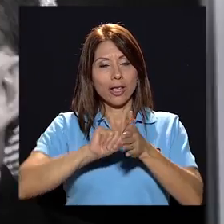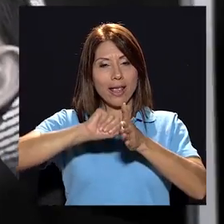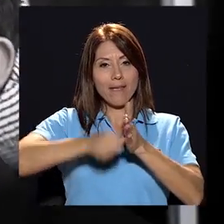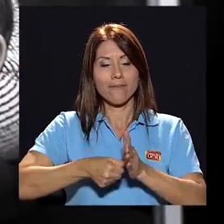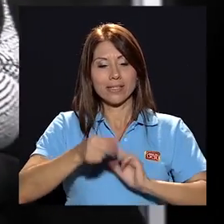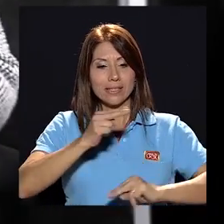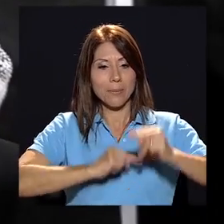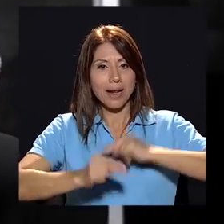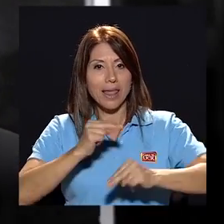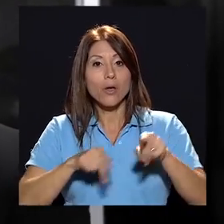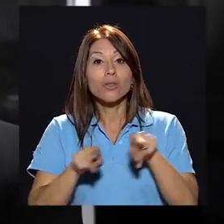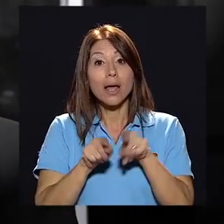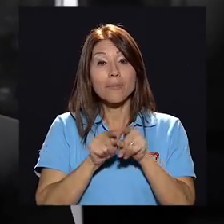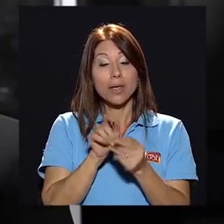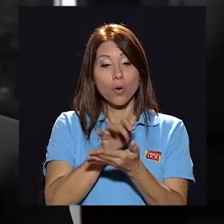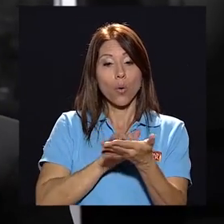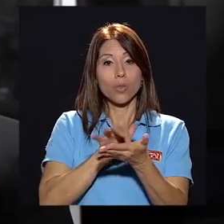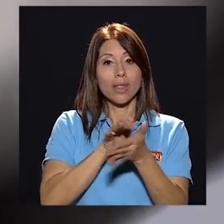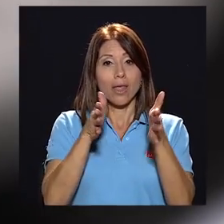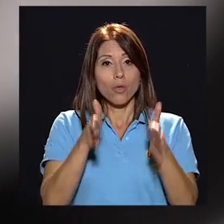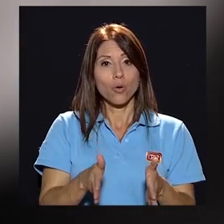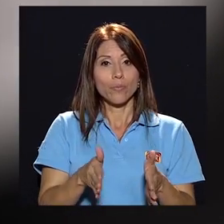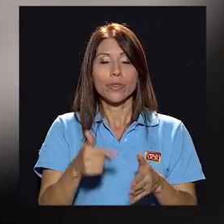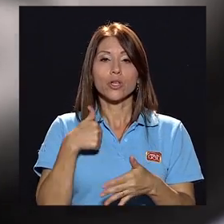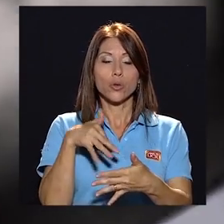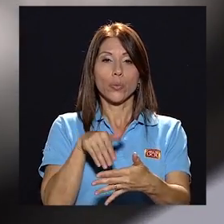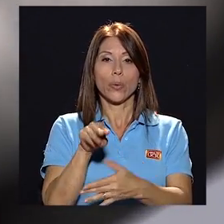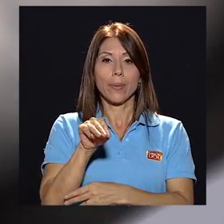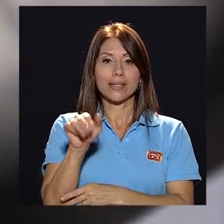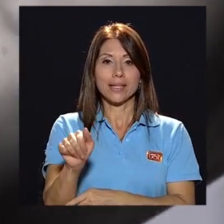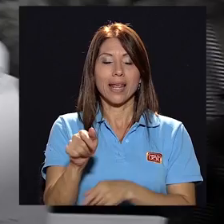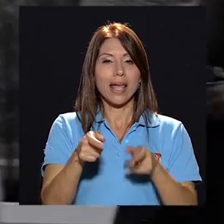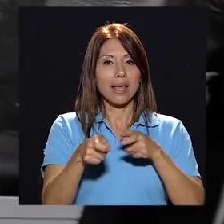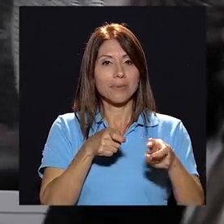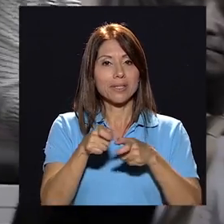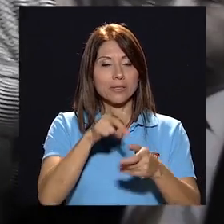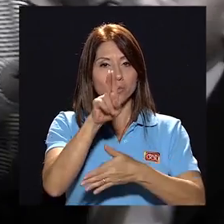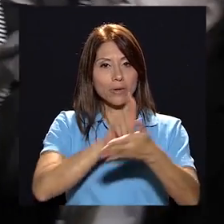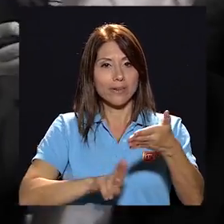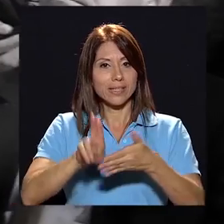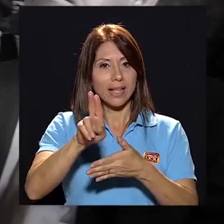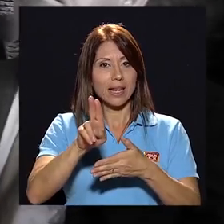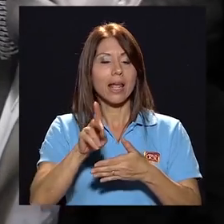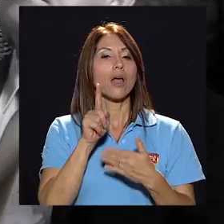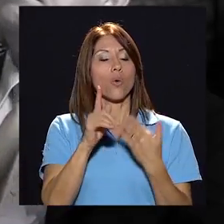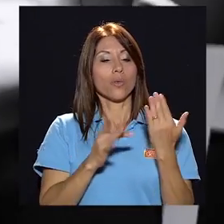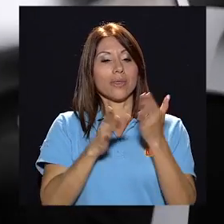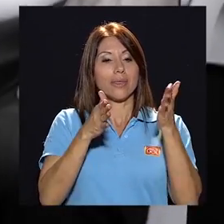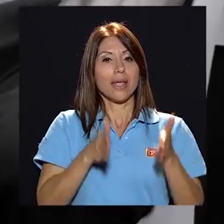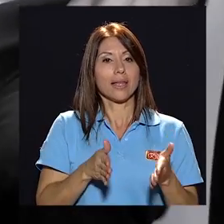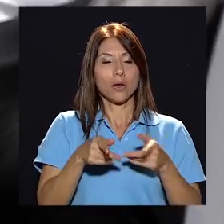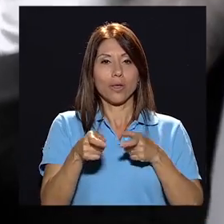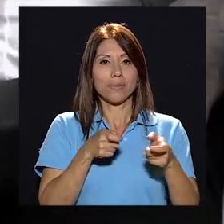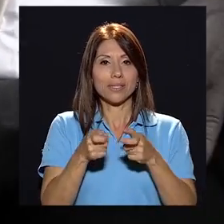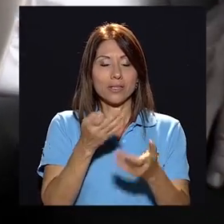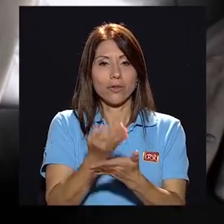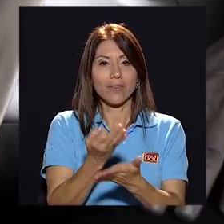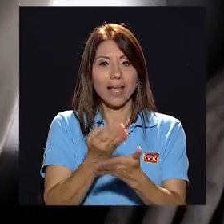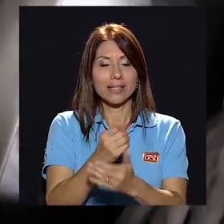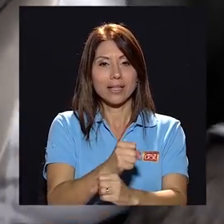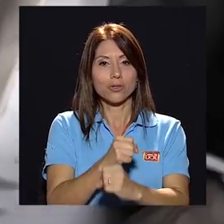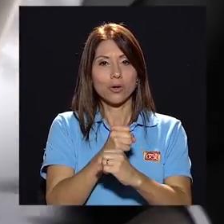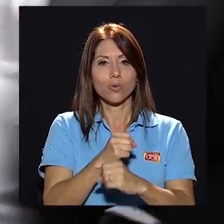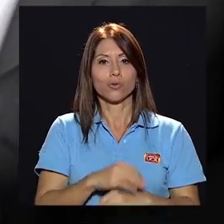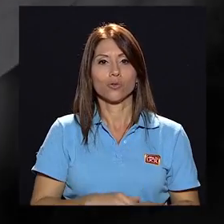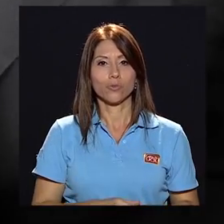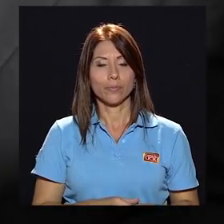en mercadeo también soy contador y tengo una maestría en administración universitaria y un técnico en administración y